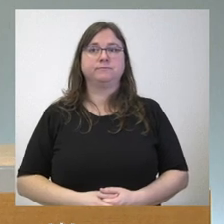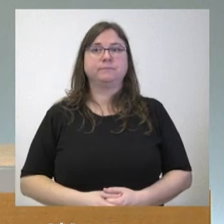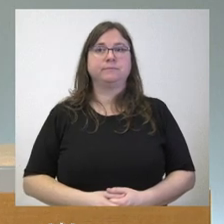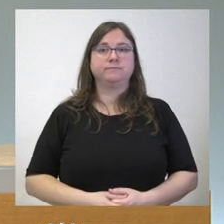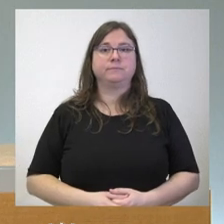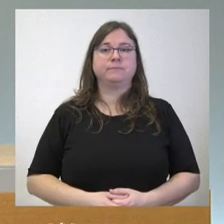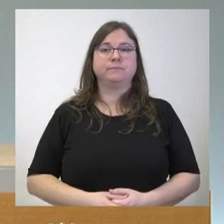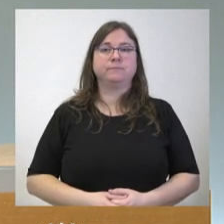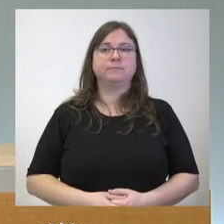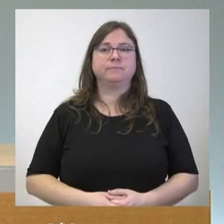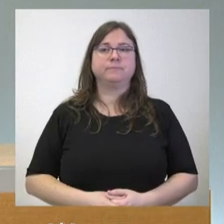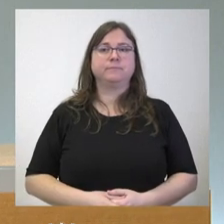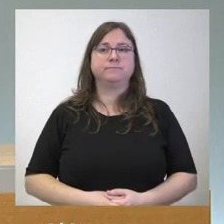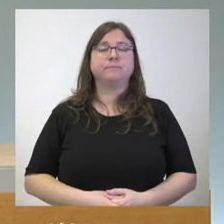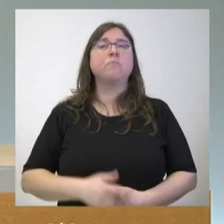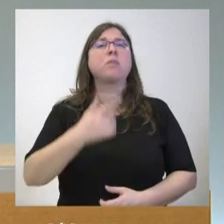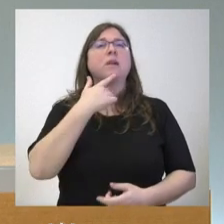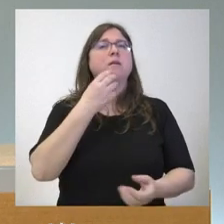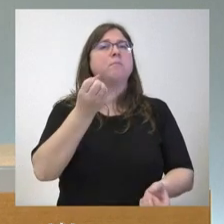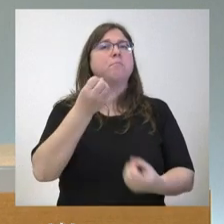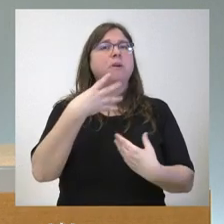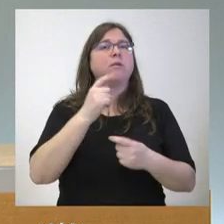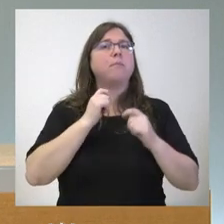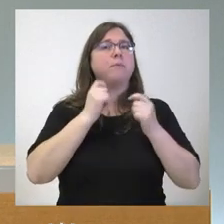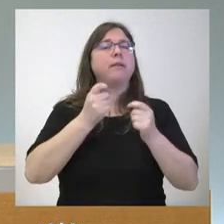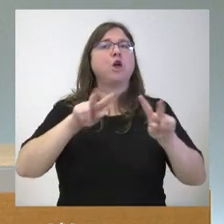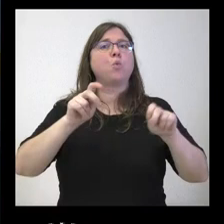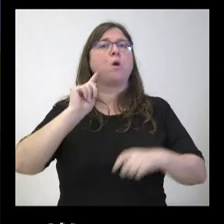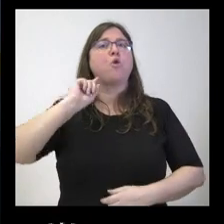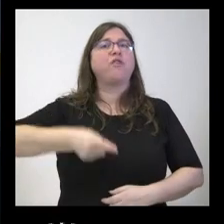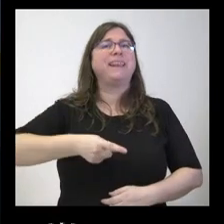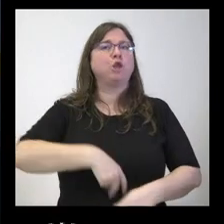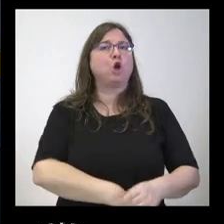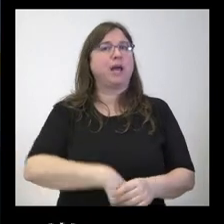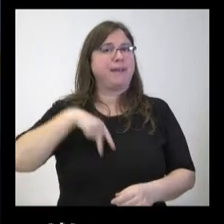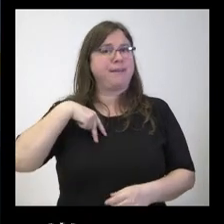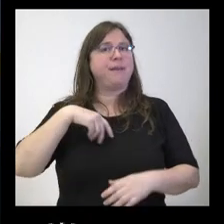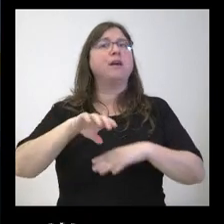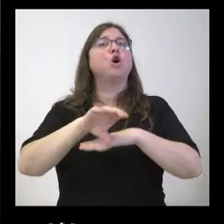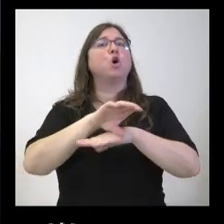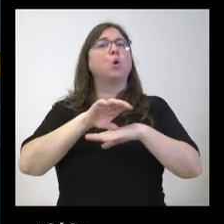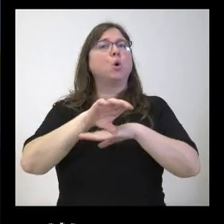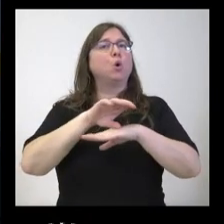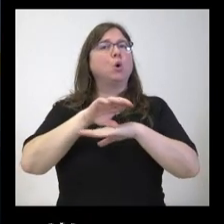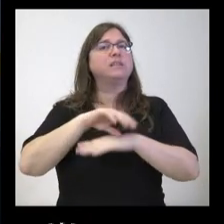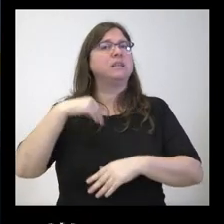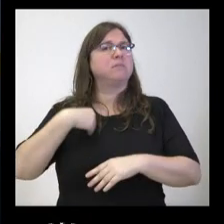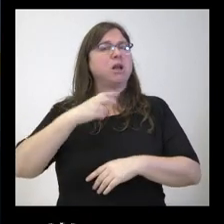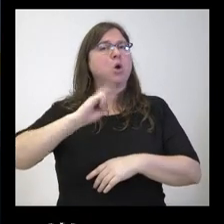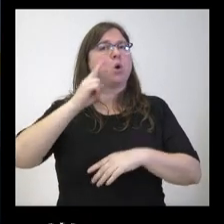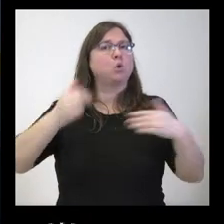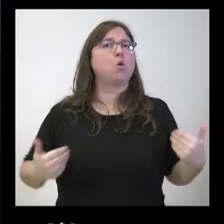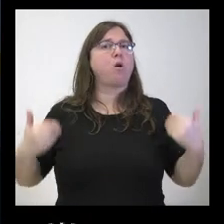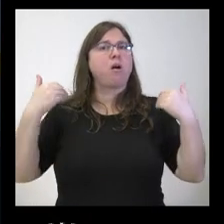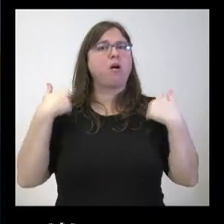Sí, por mi parte nos informan del nombramiento del nuevo director general en esa misma consejería hay algún otro cargo por nombrar no sé